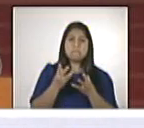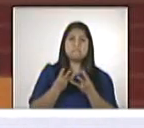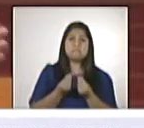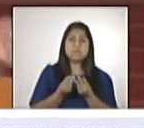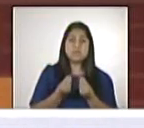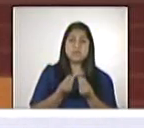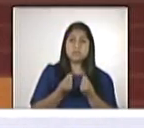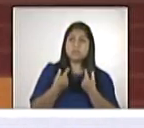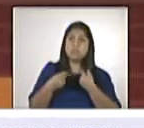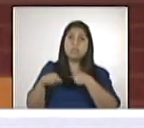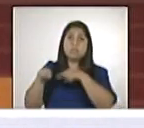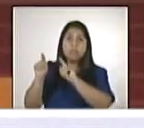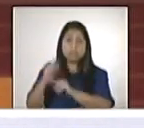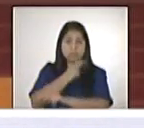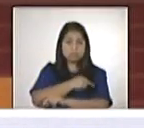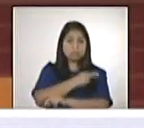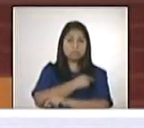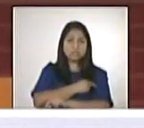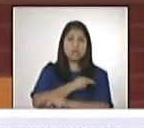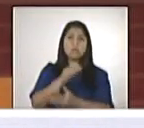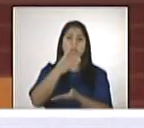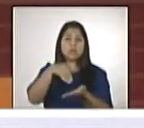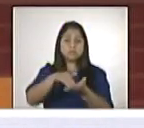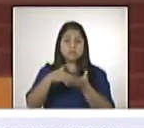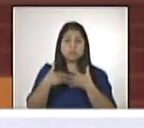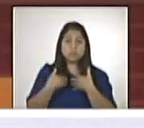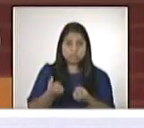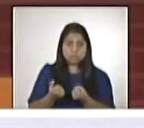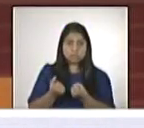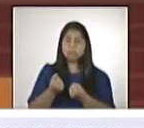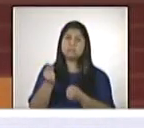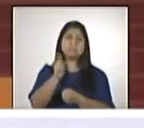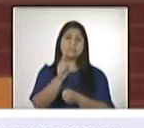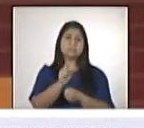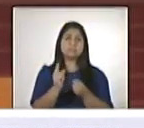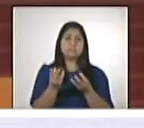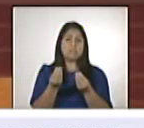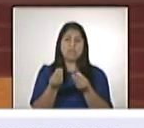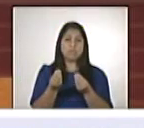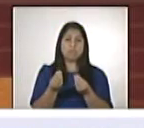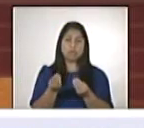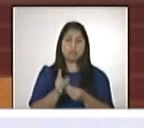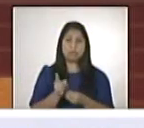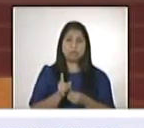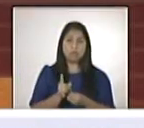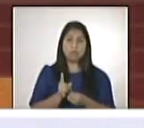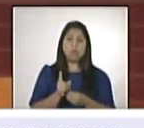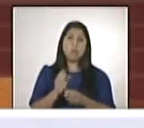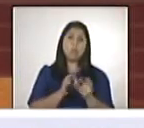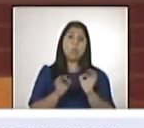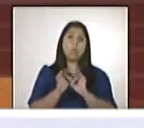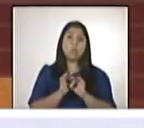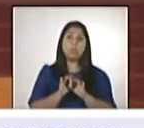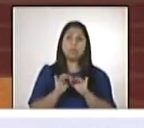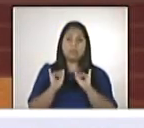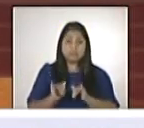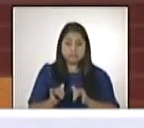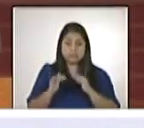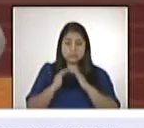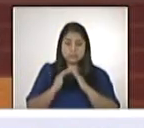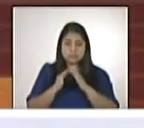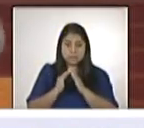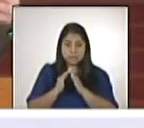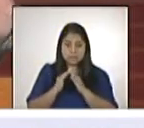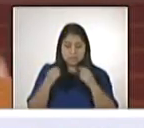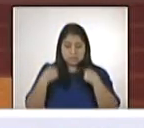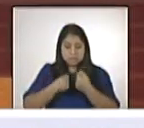de ir a los hospitales, a los centros de salud. No tengamos miedo de quedarnos en la casa arropados